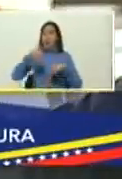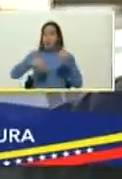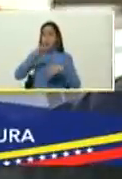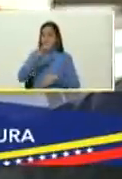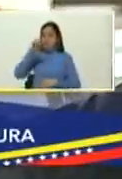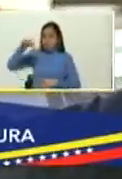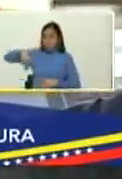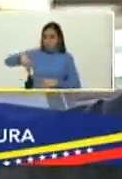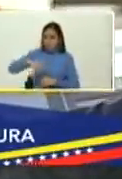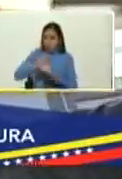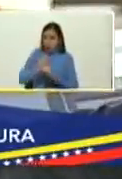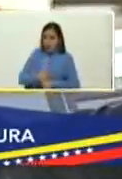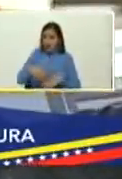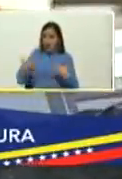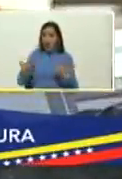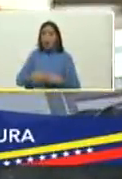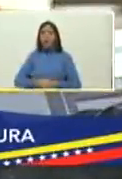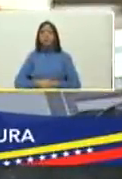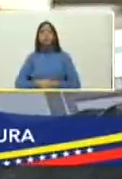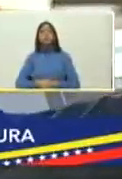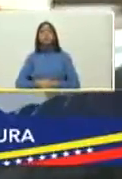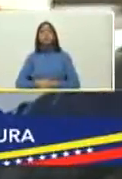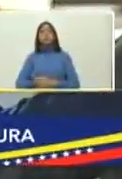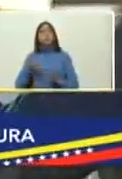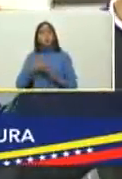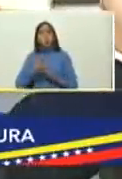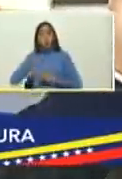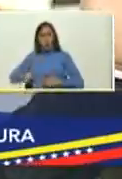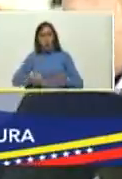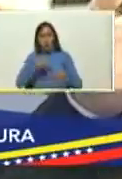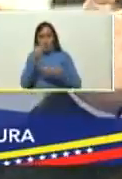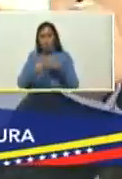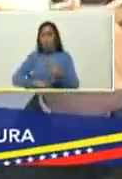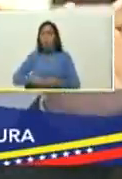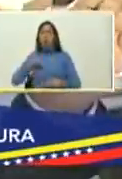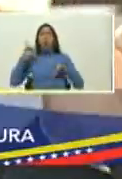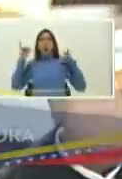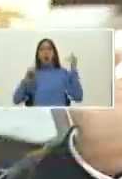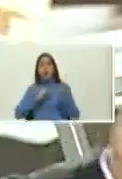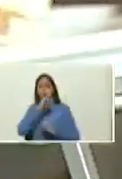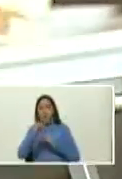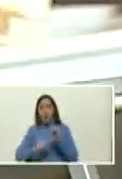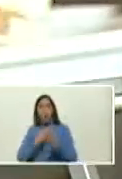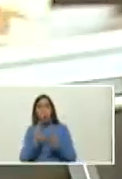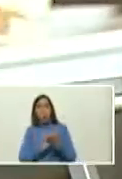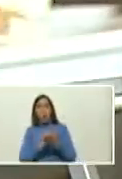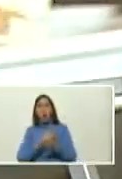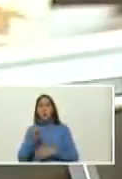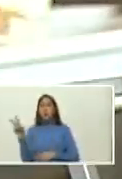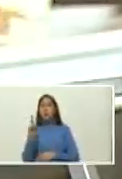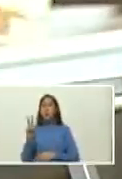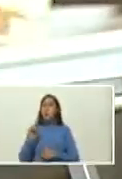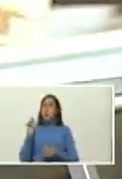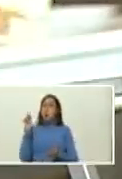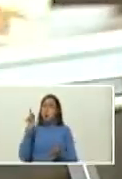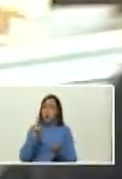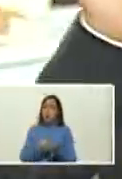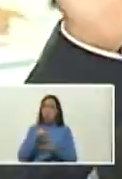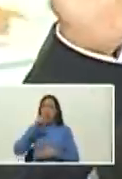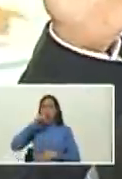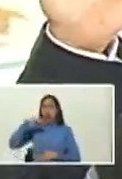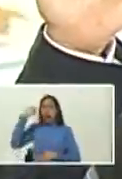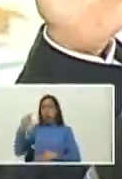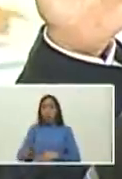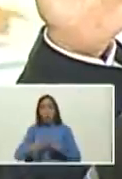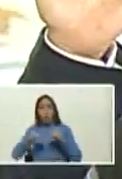21 de noviembre para la ruta regional de la Feria Internacional del Libro de Venezuela que podamos recorrer el año que viene todos